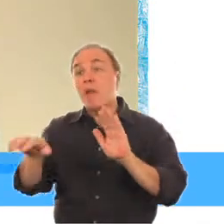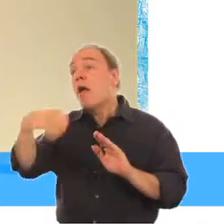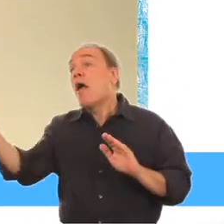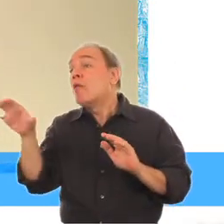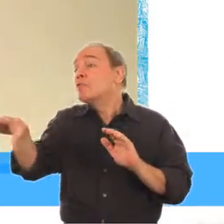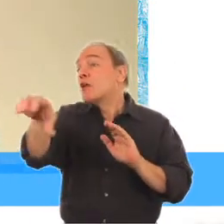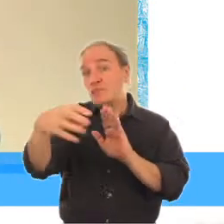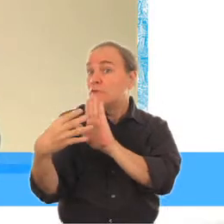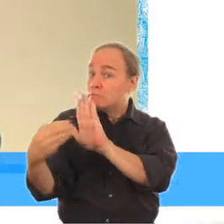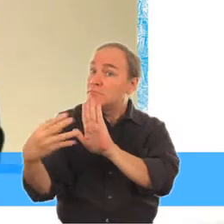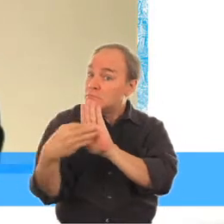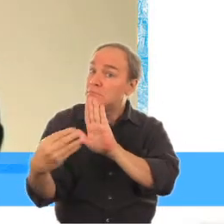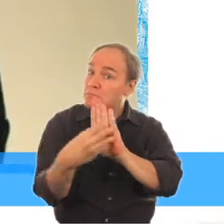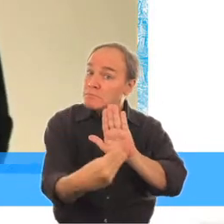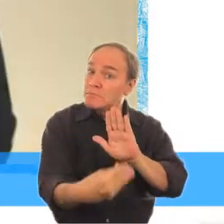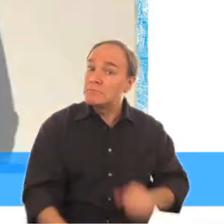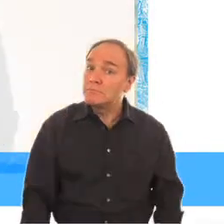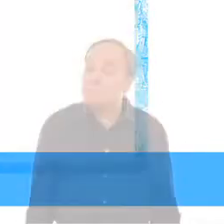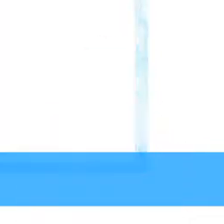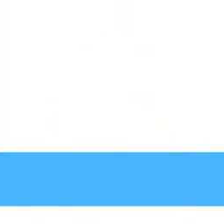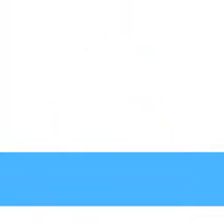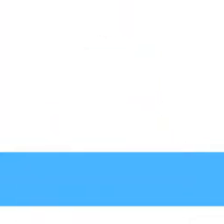países similares a Turquía se beneficien